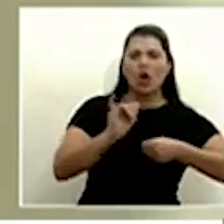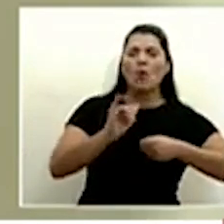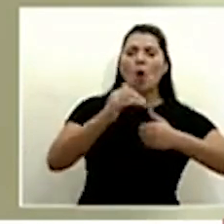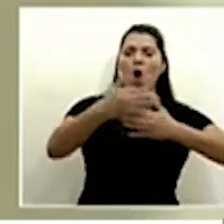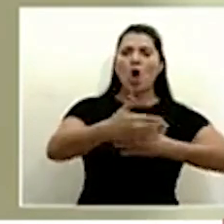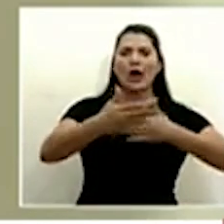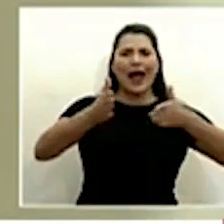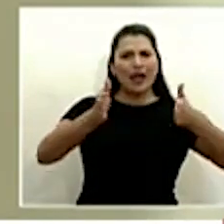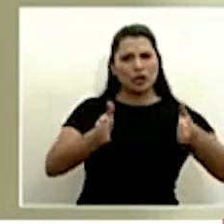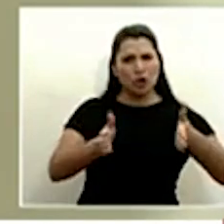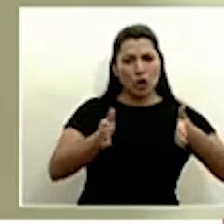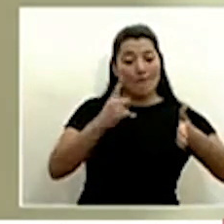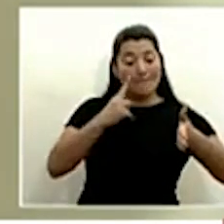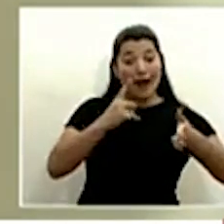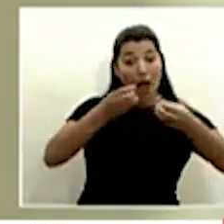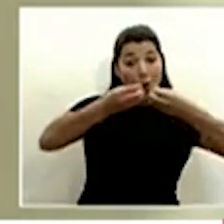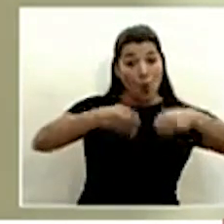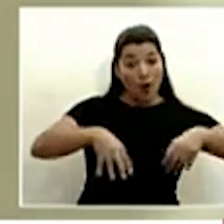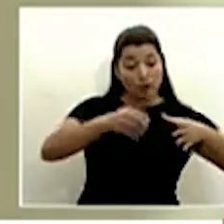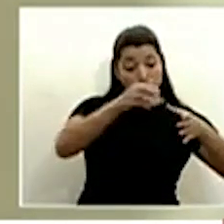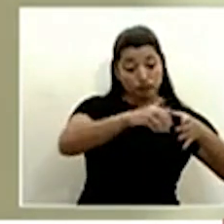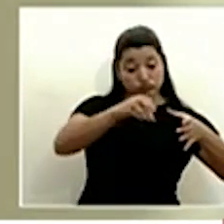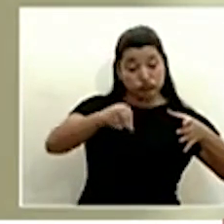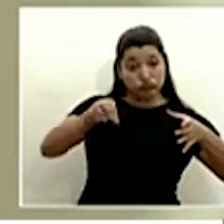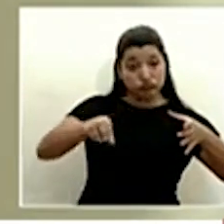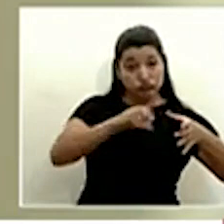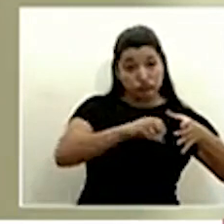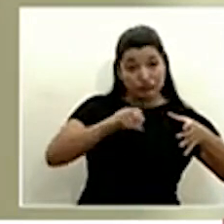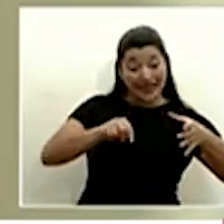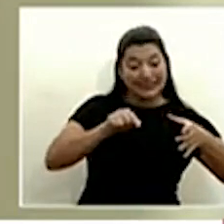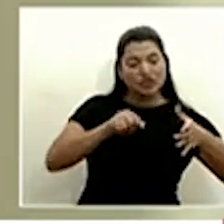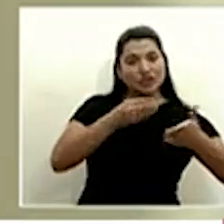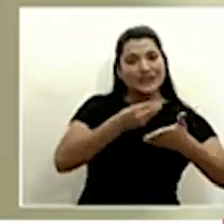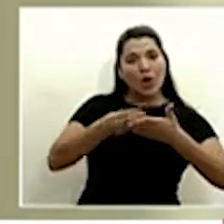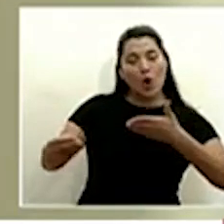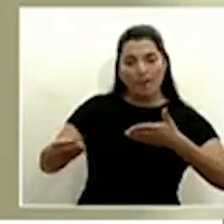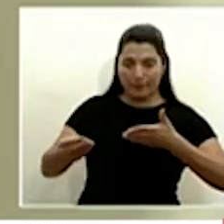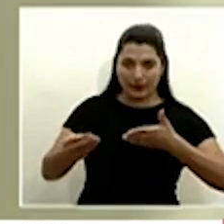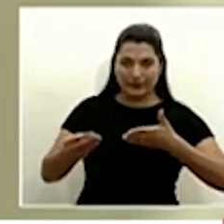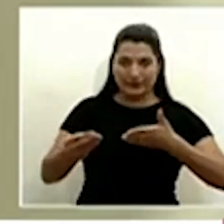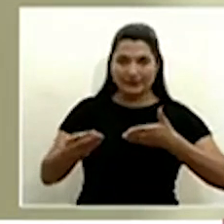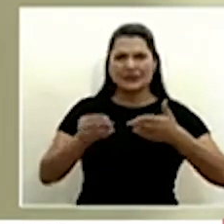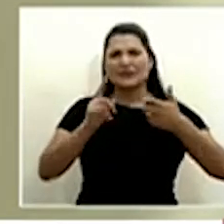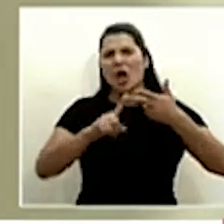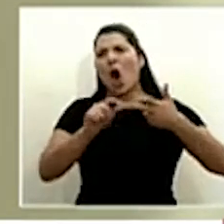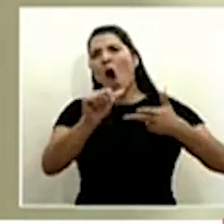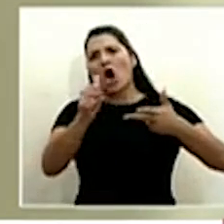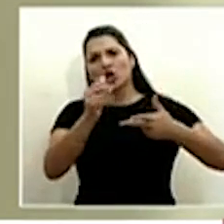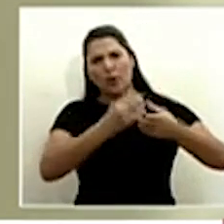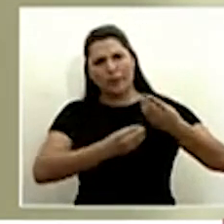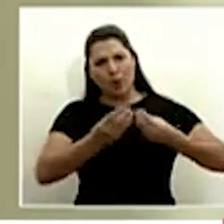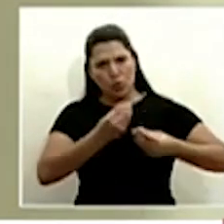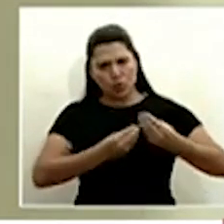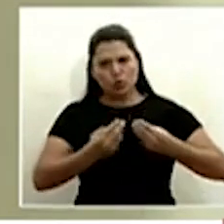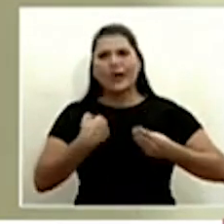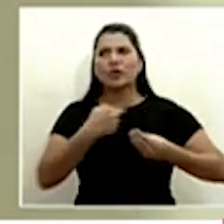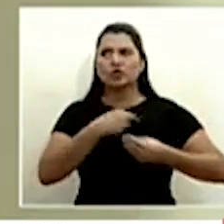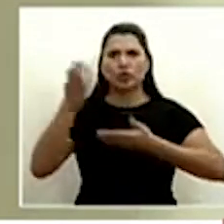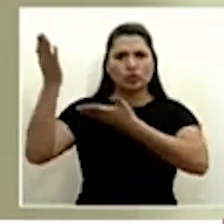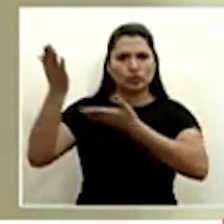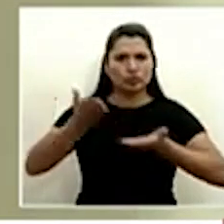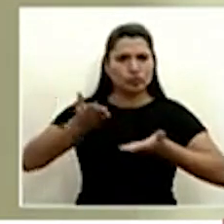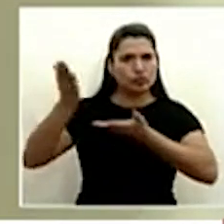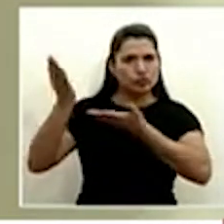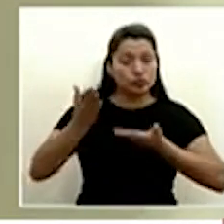transportar los huevos que se compran para consumo humano y hay otros productos que nosotros importamos que